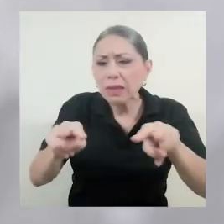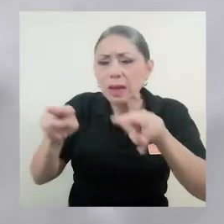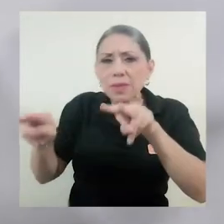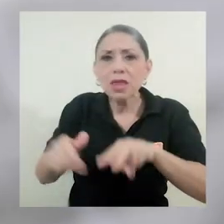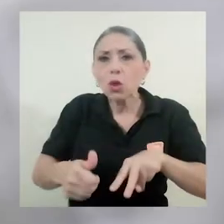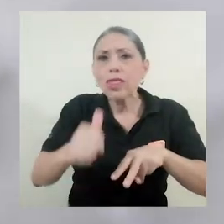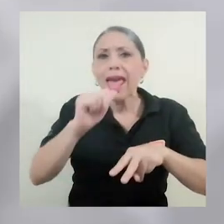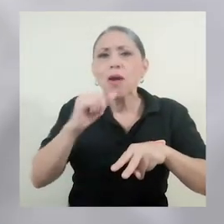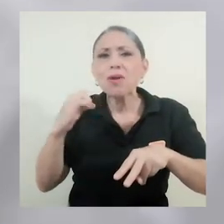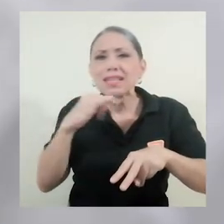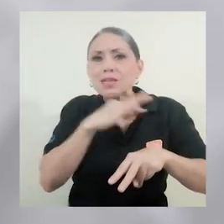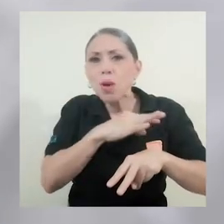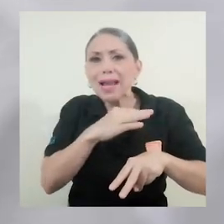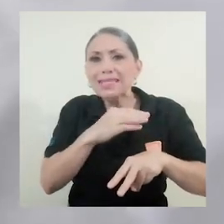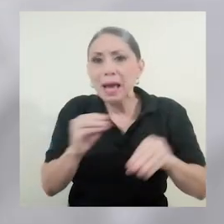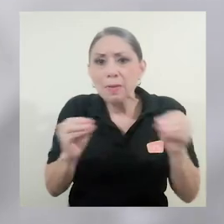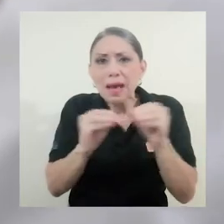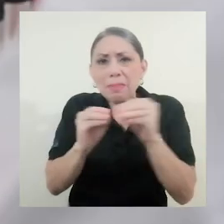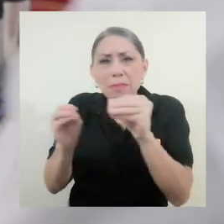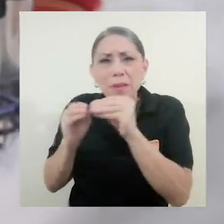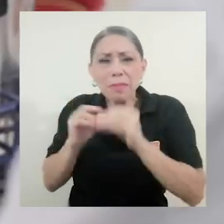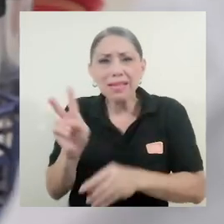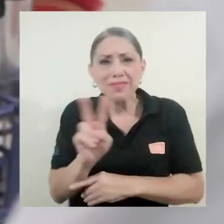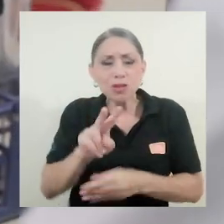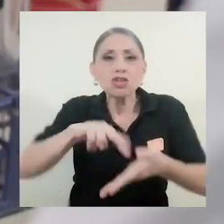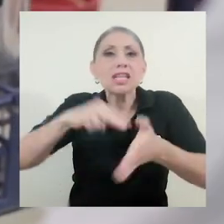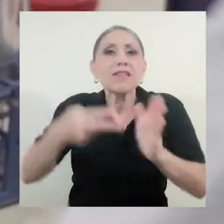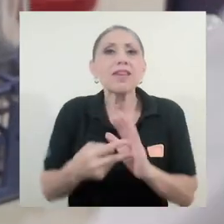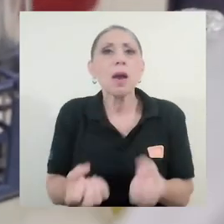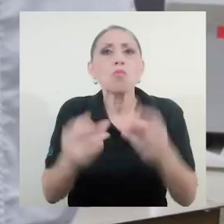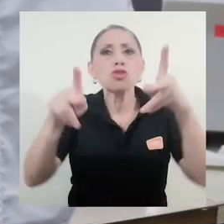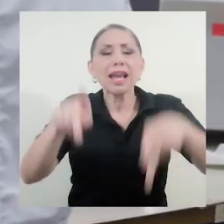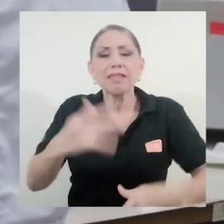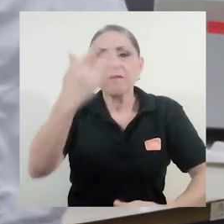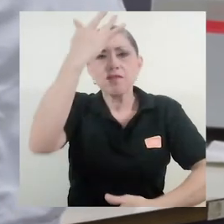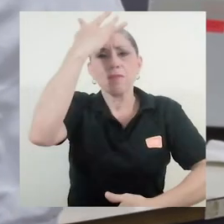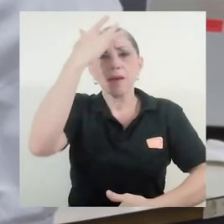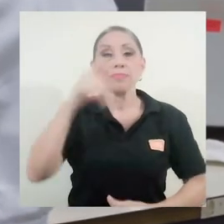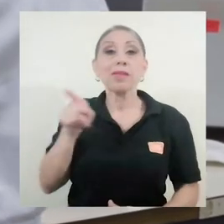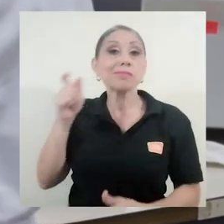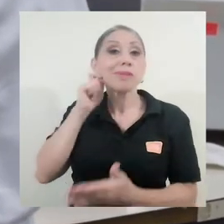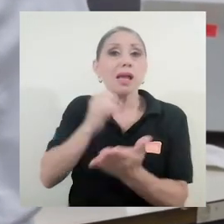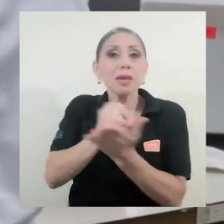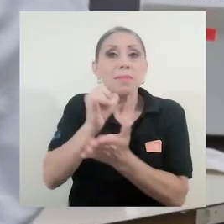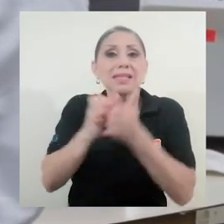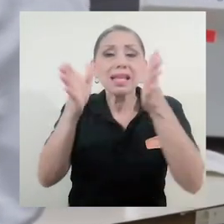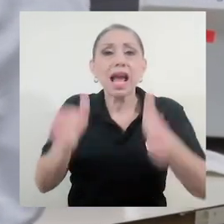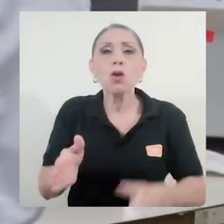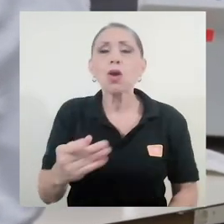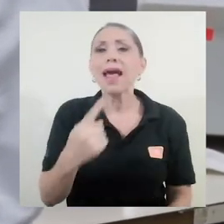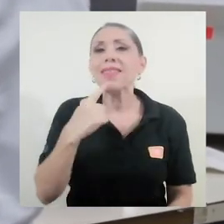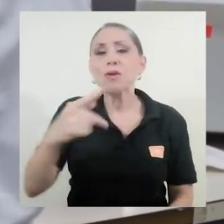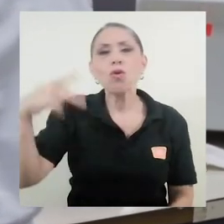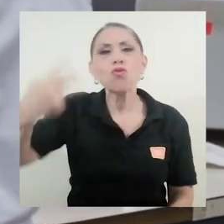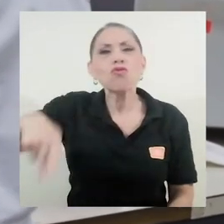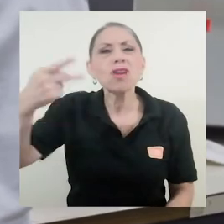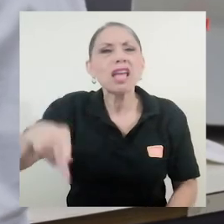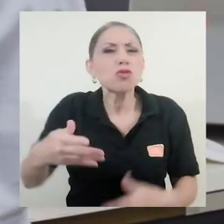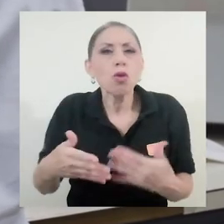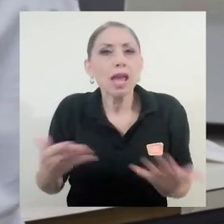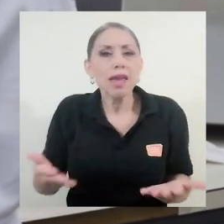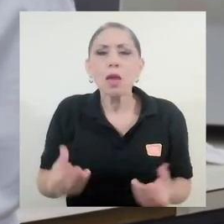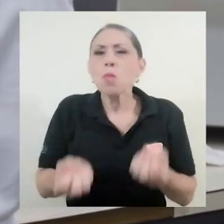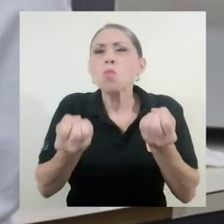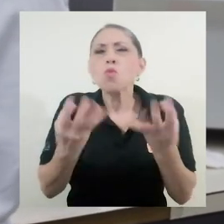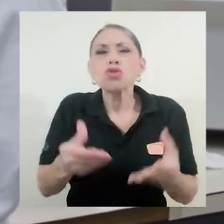significa que es muy probable que haya mucha gente enferma. La investigadora señaló que el riesgo está en que